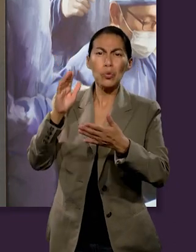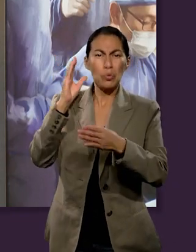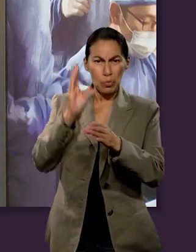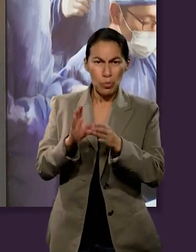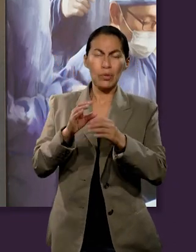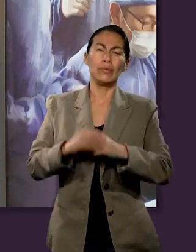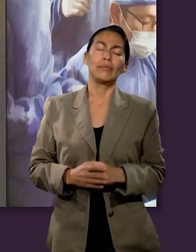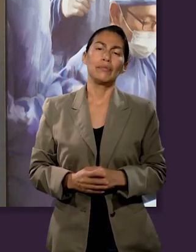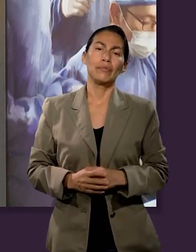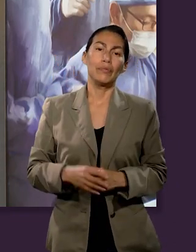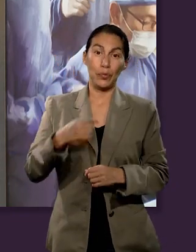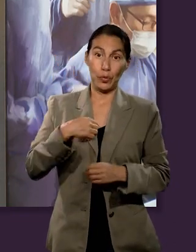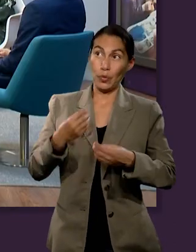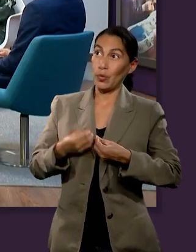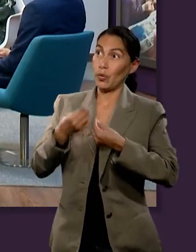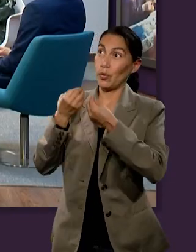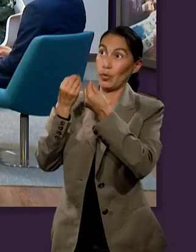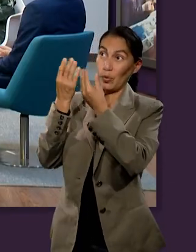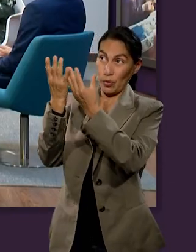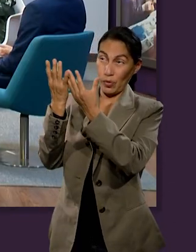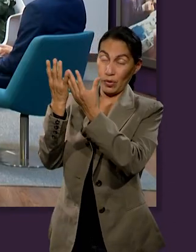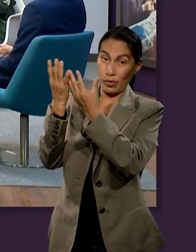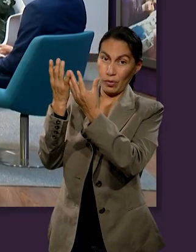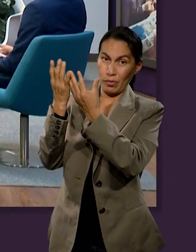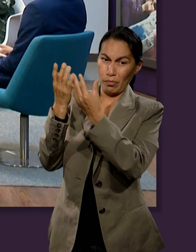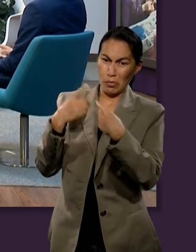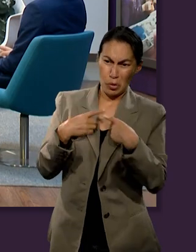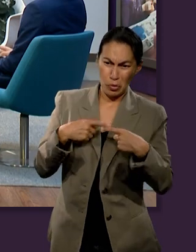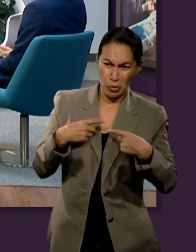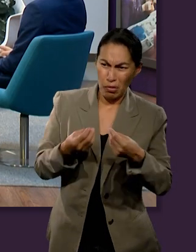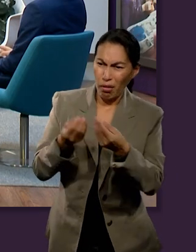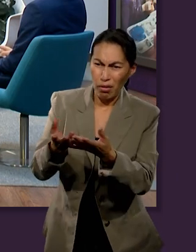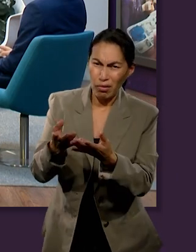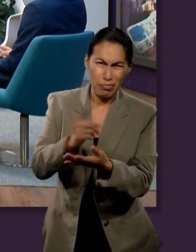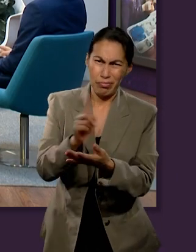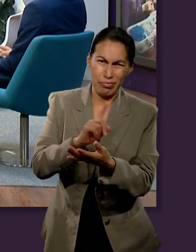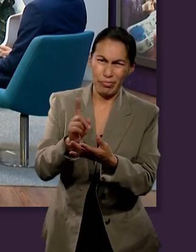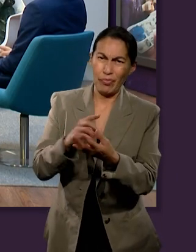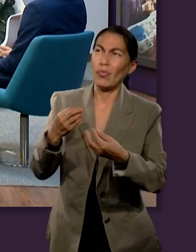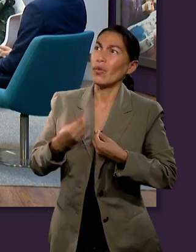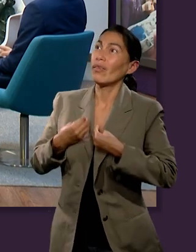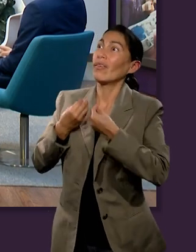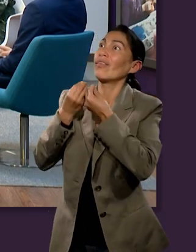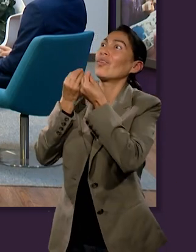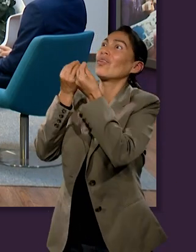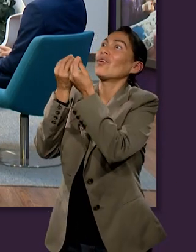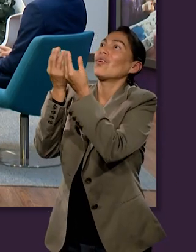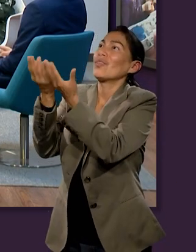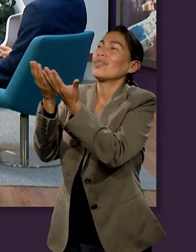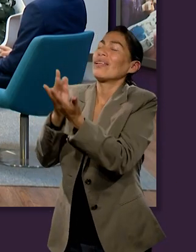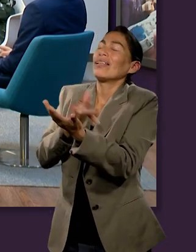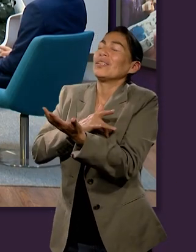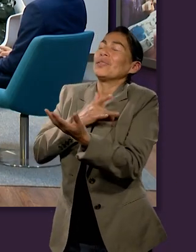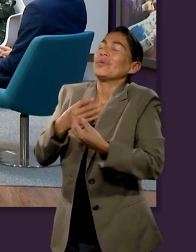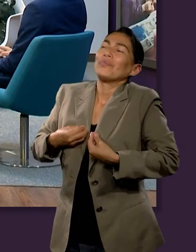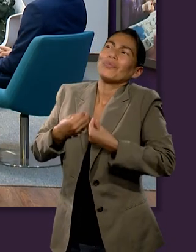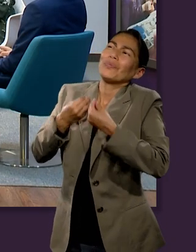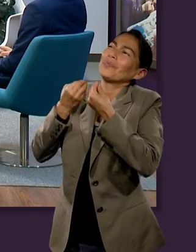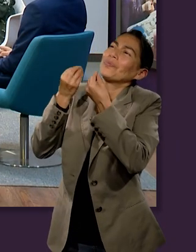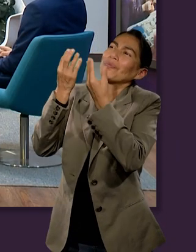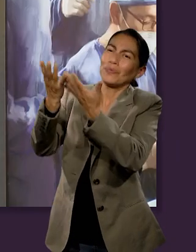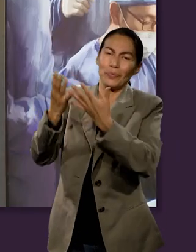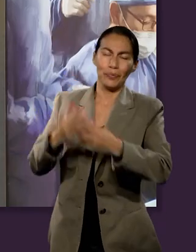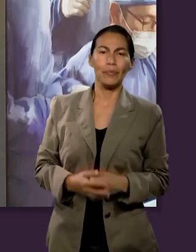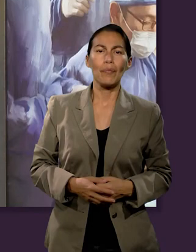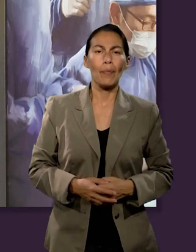hace mucho tiempo. Entonces, no simplemente es el acto de dar para que ellos tengan, sino el dar